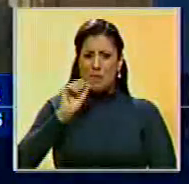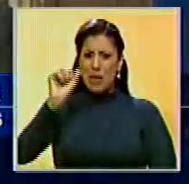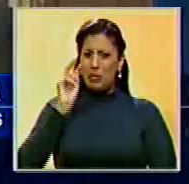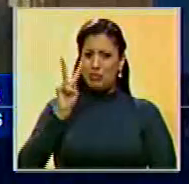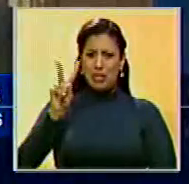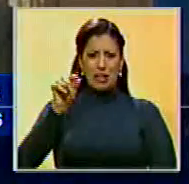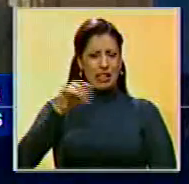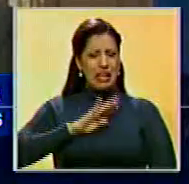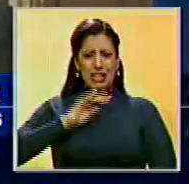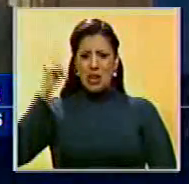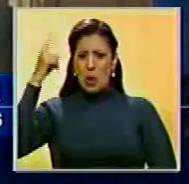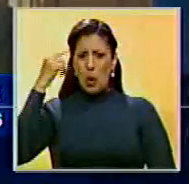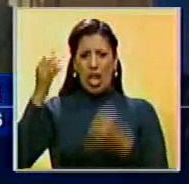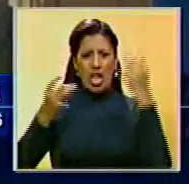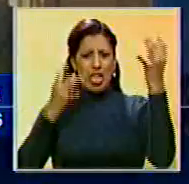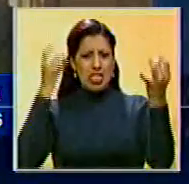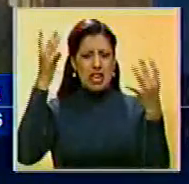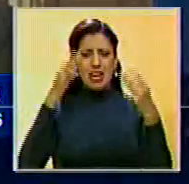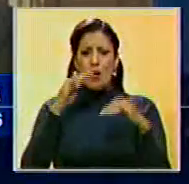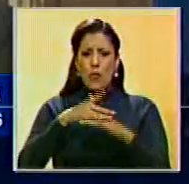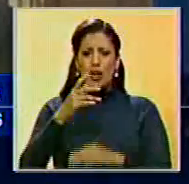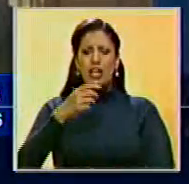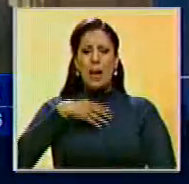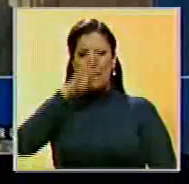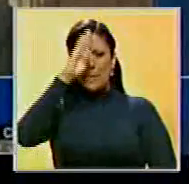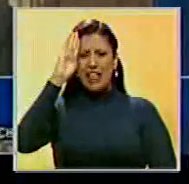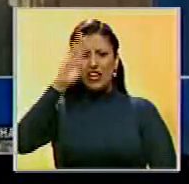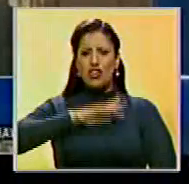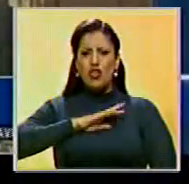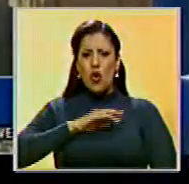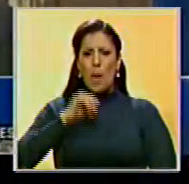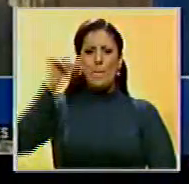la República, Nicolás Maduro, en las que asegura que Madrid forma parte del eje del mal.